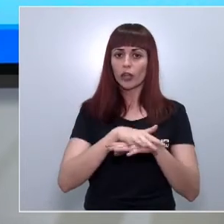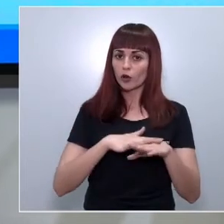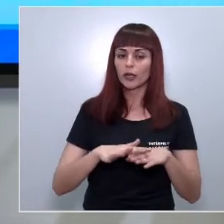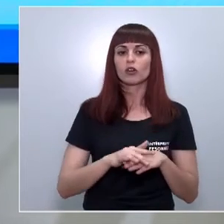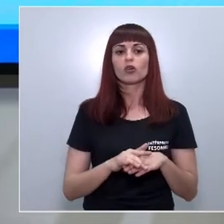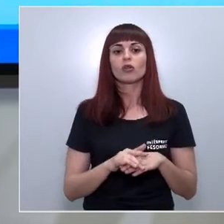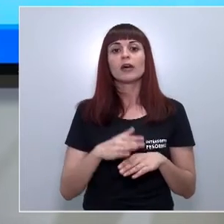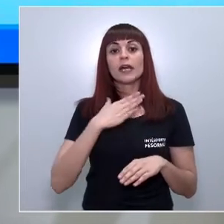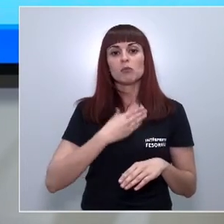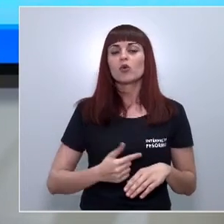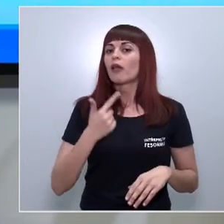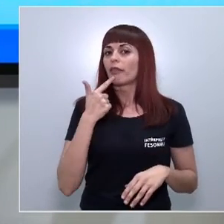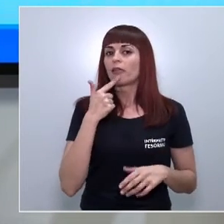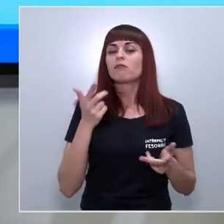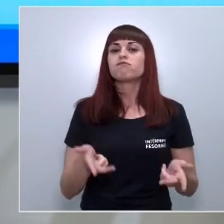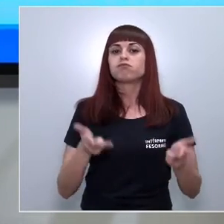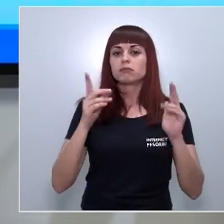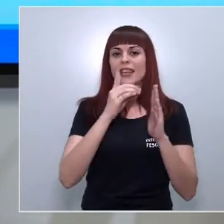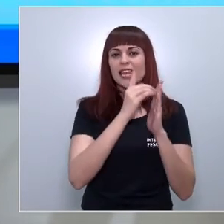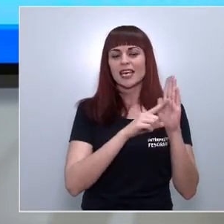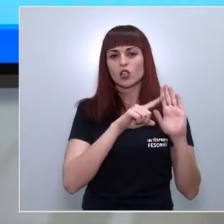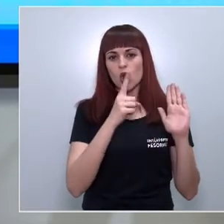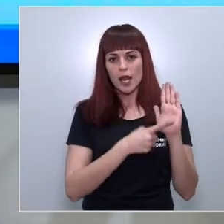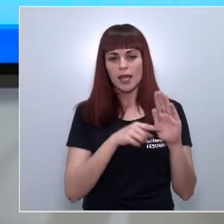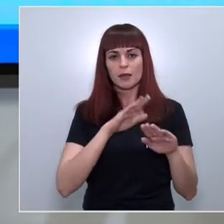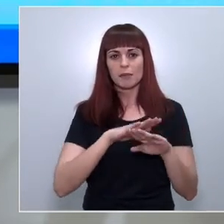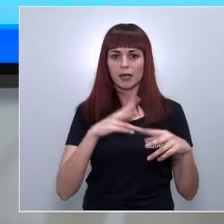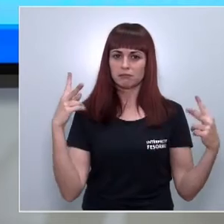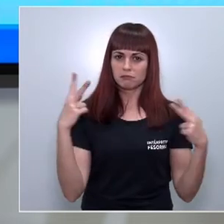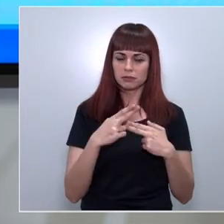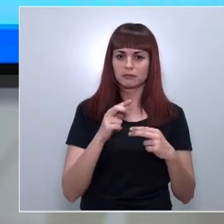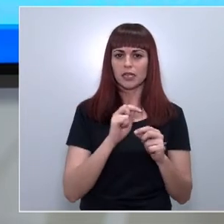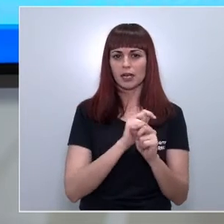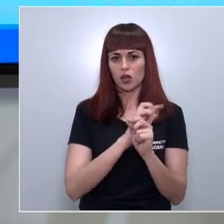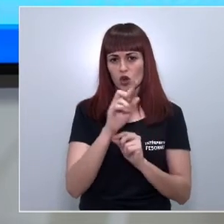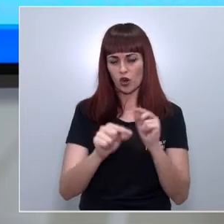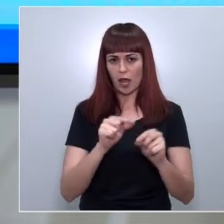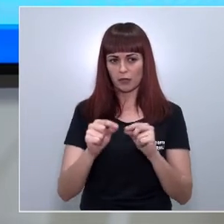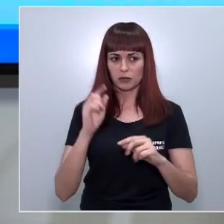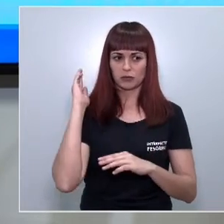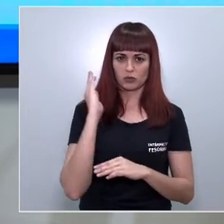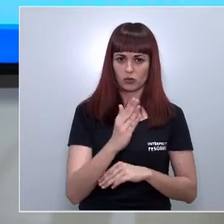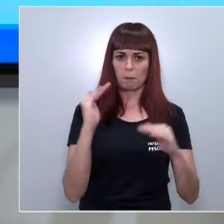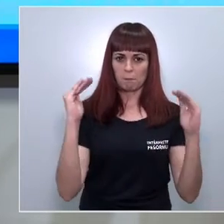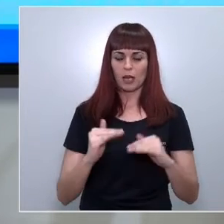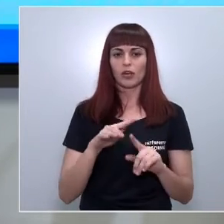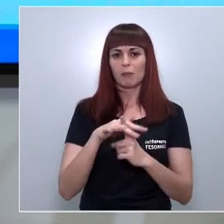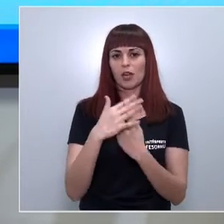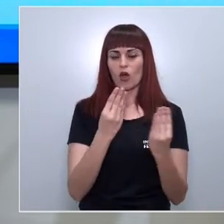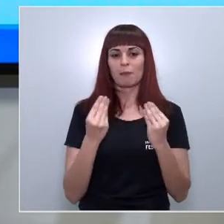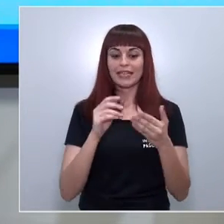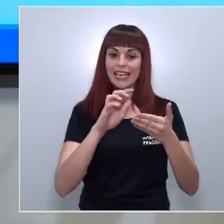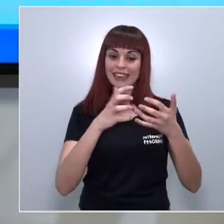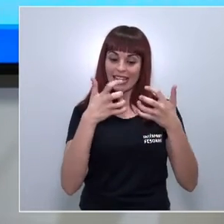de Murcia ha dado luz verde al decreto ley de mitigación del impacto socioeconómico de la COVID-19 en el área de medio ambiente. Un texto